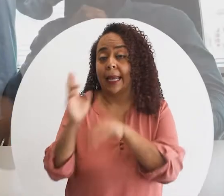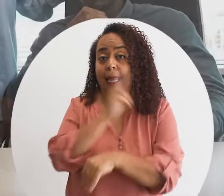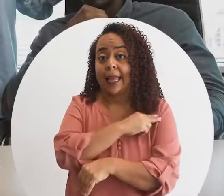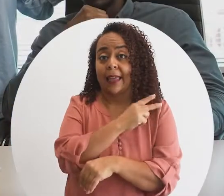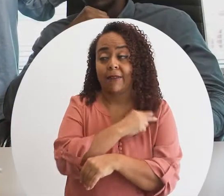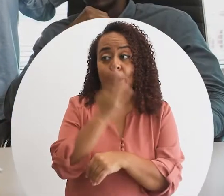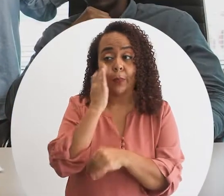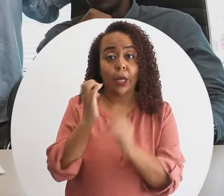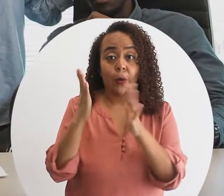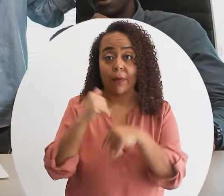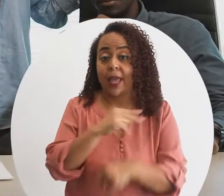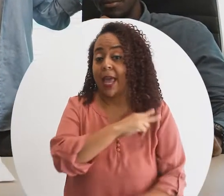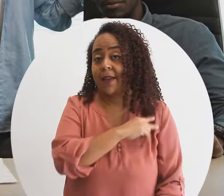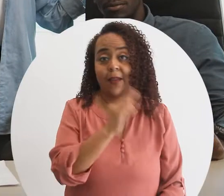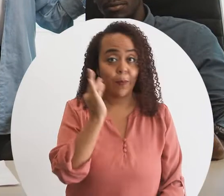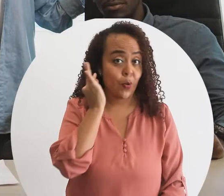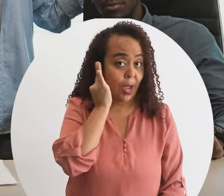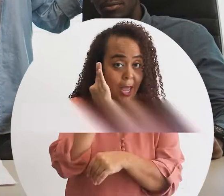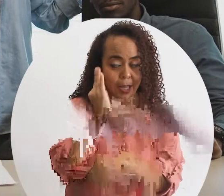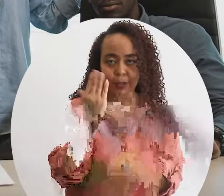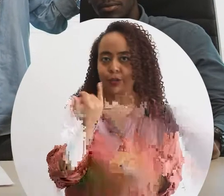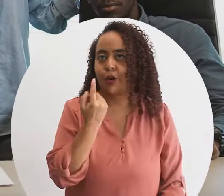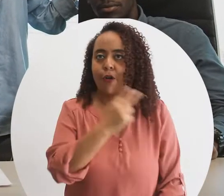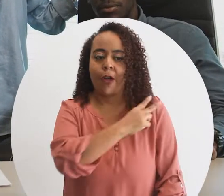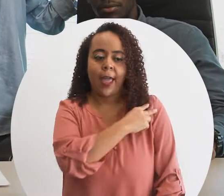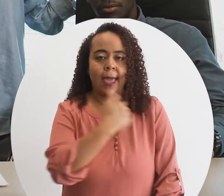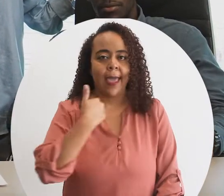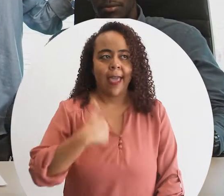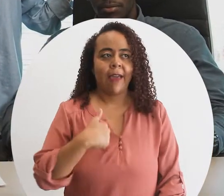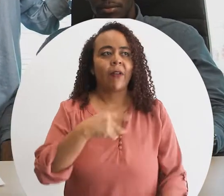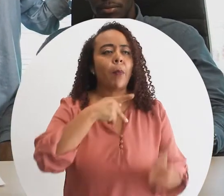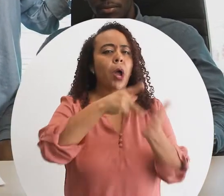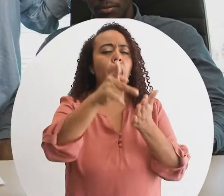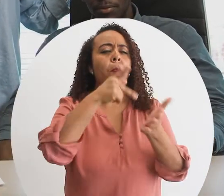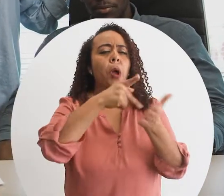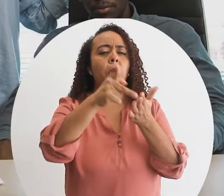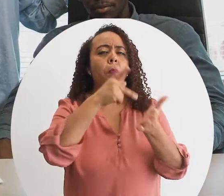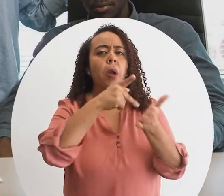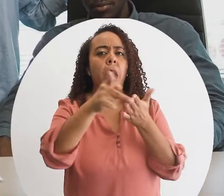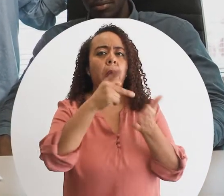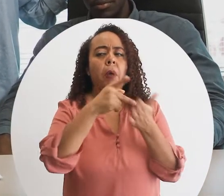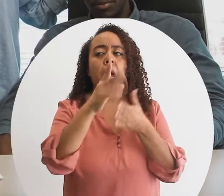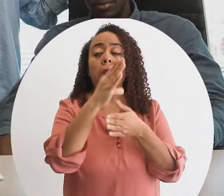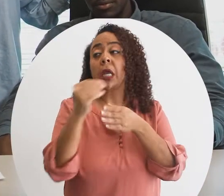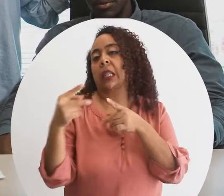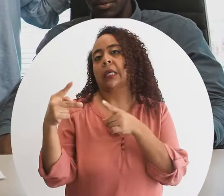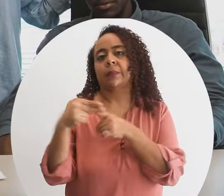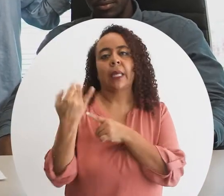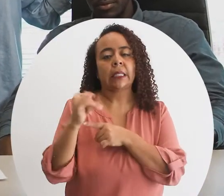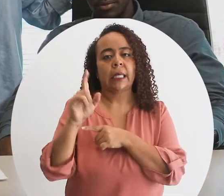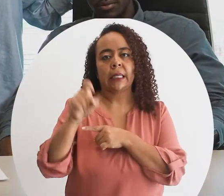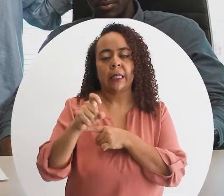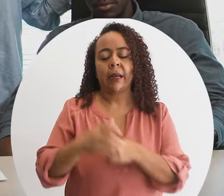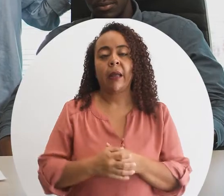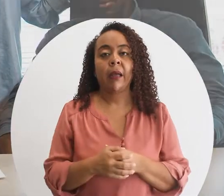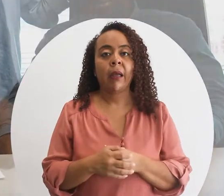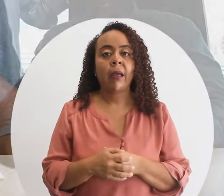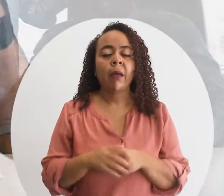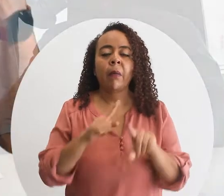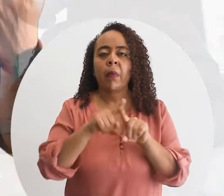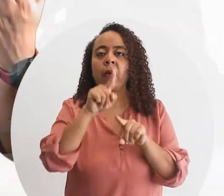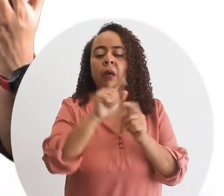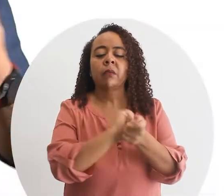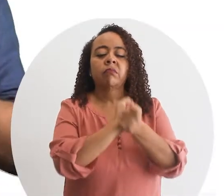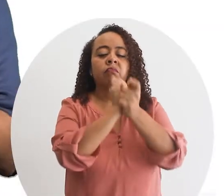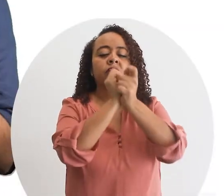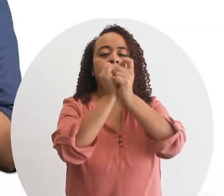porque en esa época no había jefas mujeres era el encargado de pagar al final de la semana y regañar o despedir cuando era necesario pero